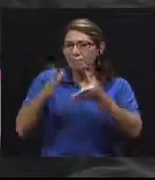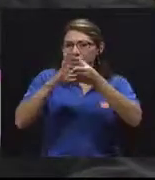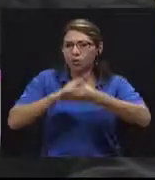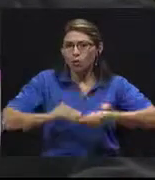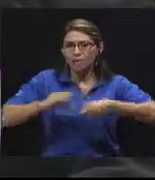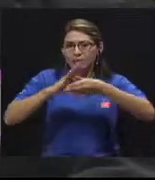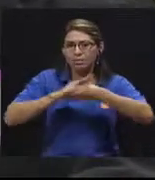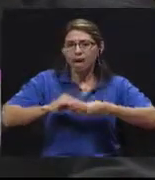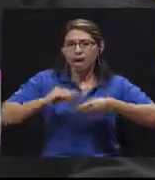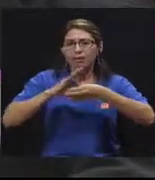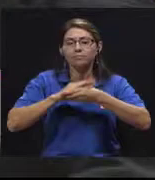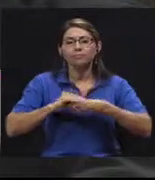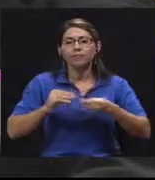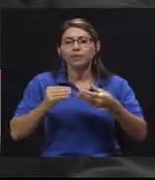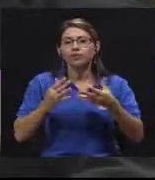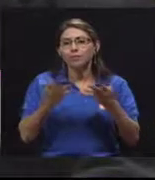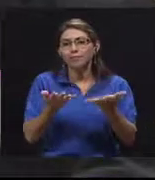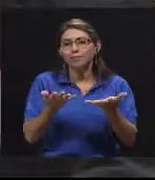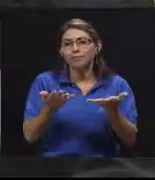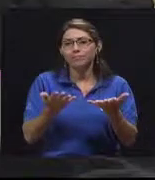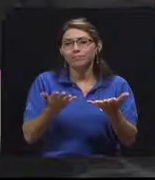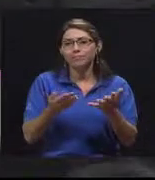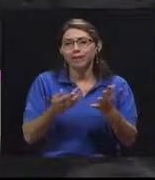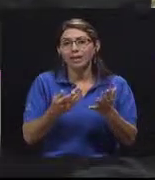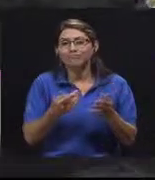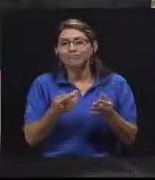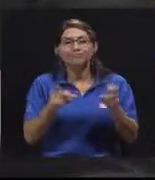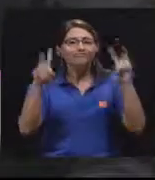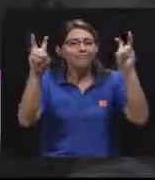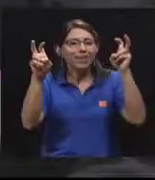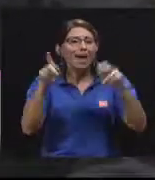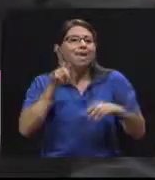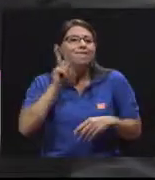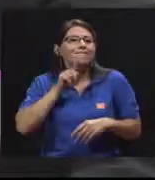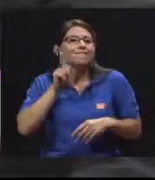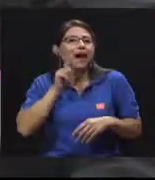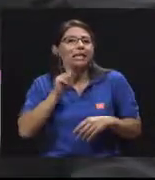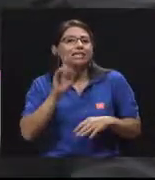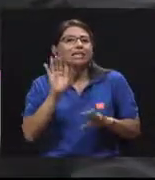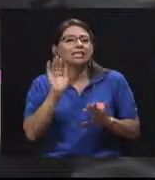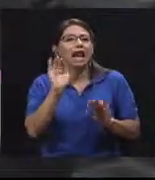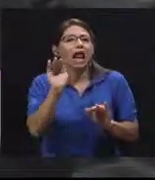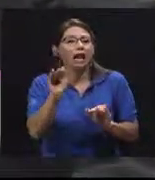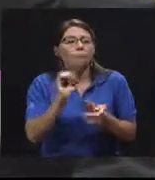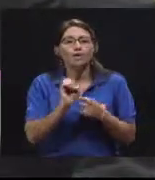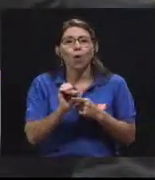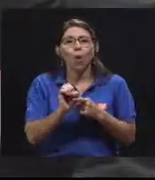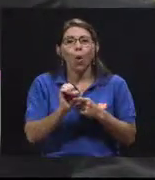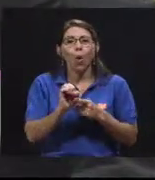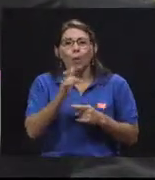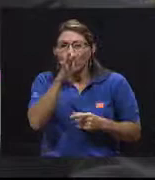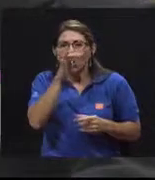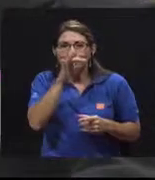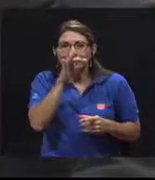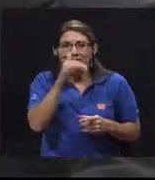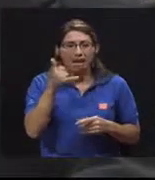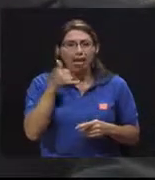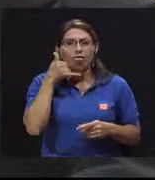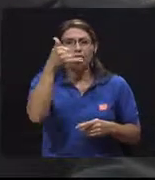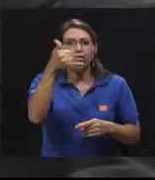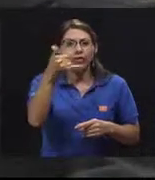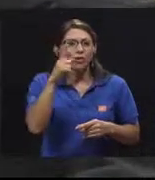vez comentar un poco sobre estas, bueno, a ver si existen o no, falsas alarmas o bromas que se dan muchas veces en el servicio.